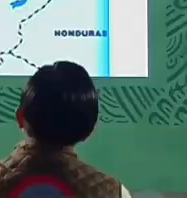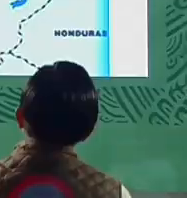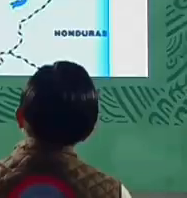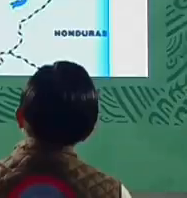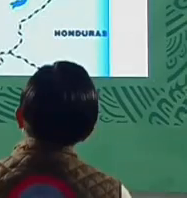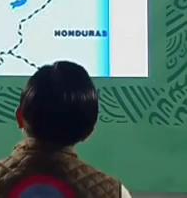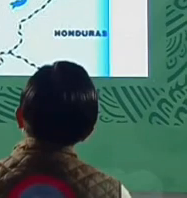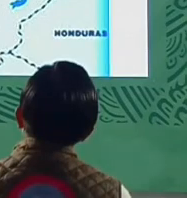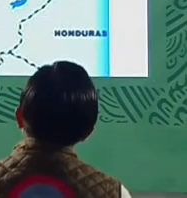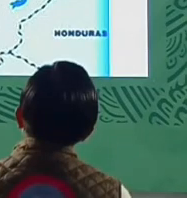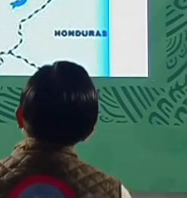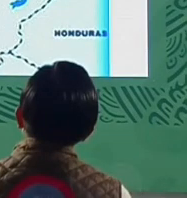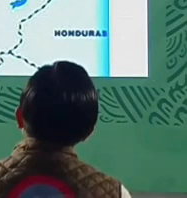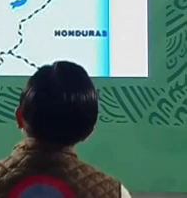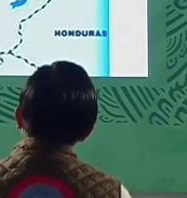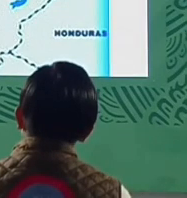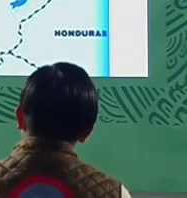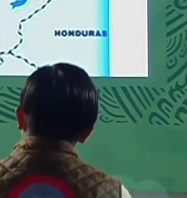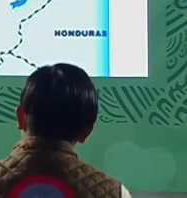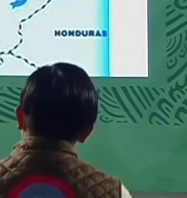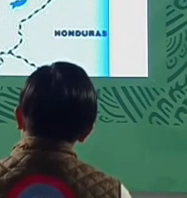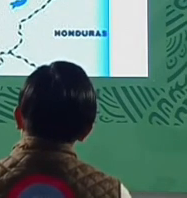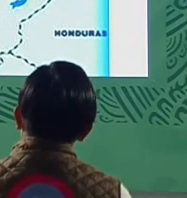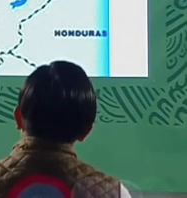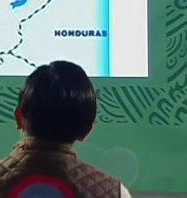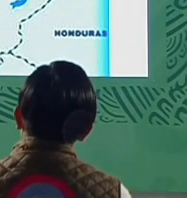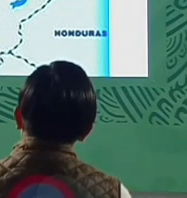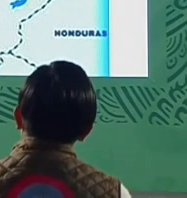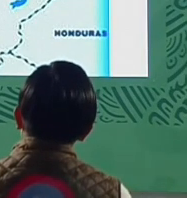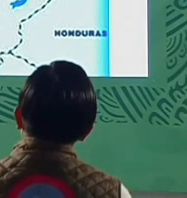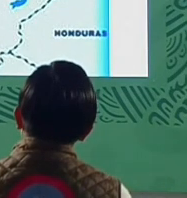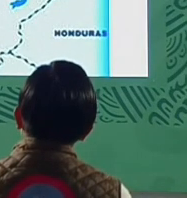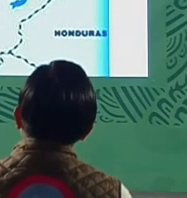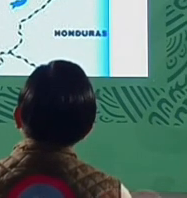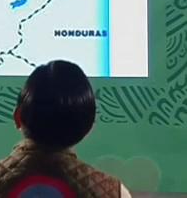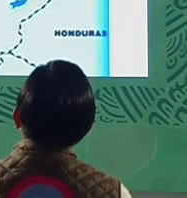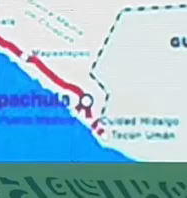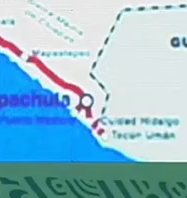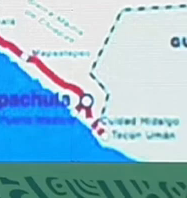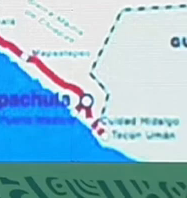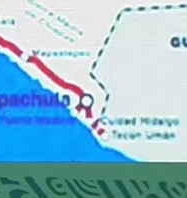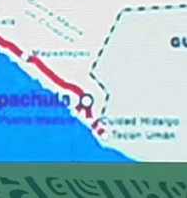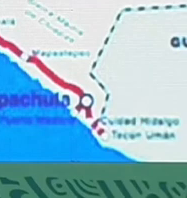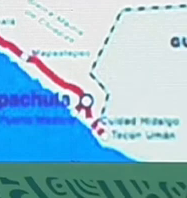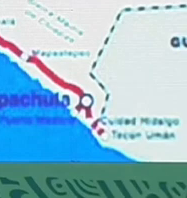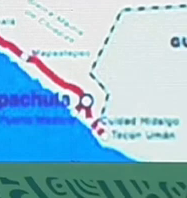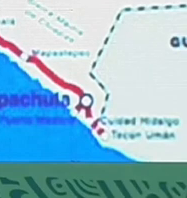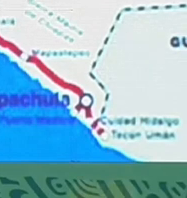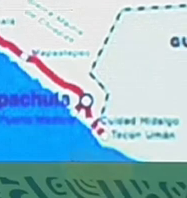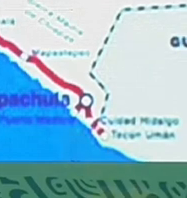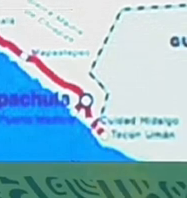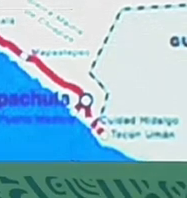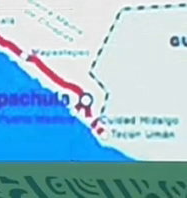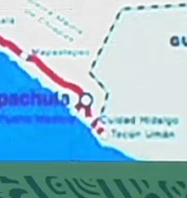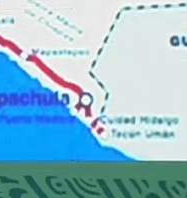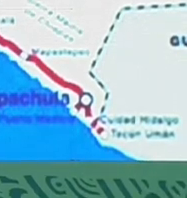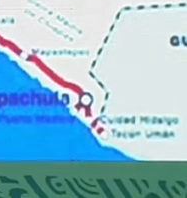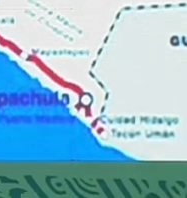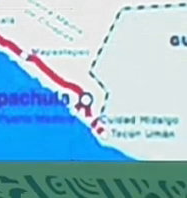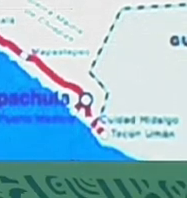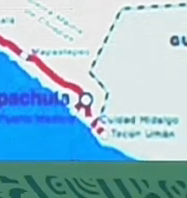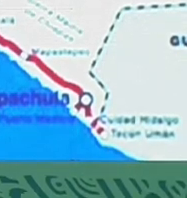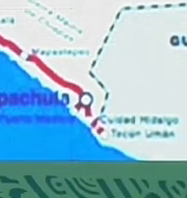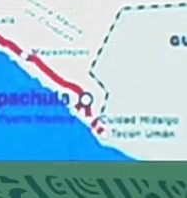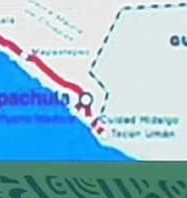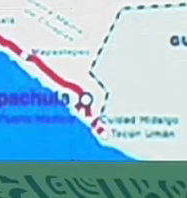los escritores no deben de repetirse, pero un dirigente sí, tiene